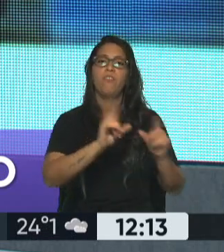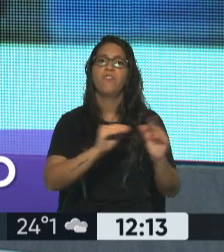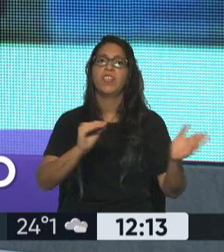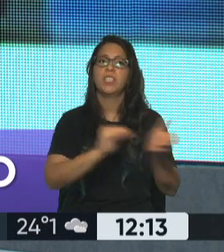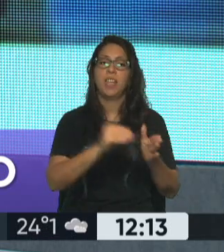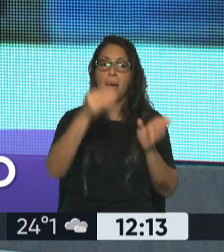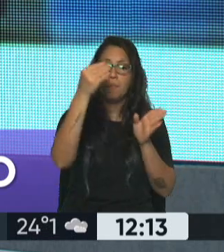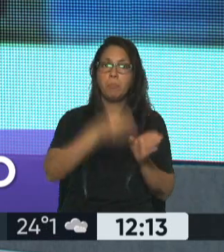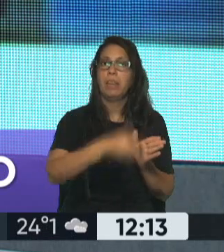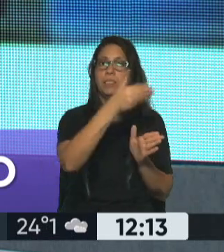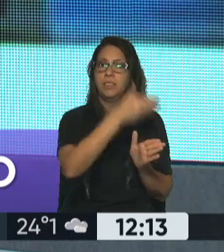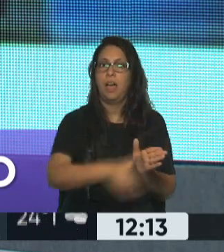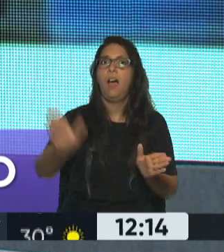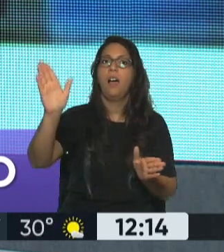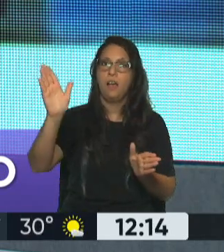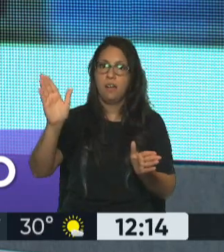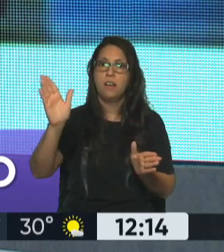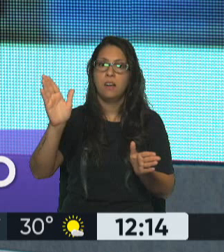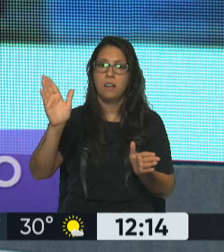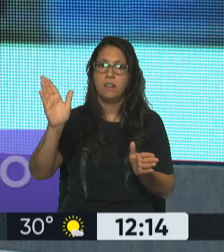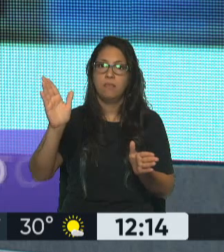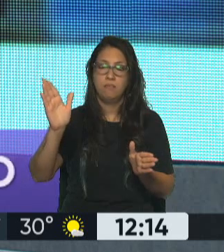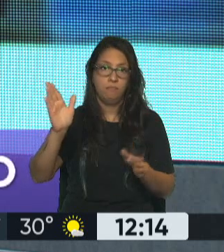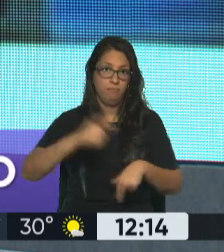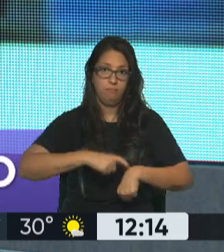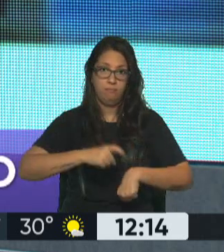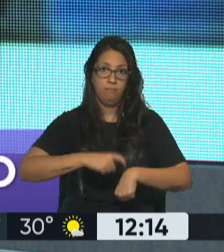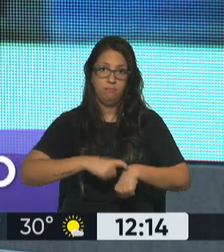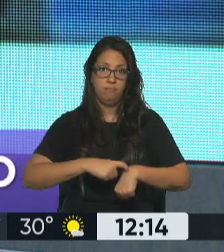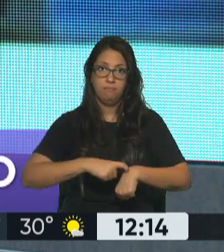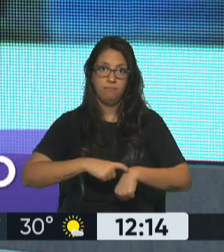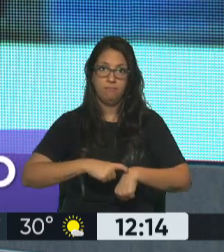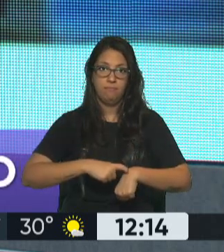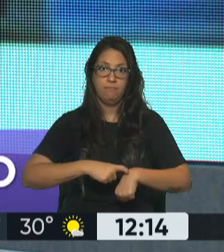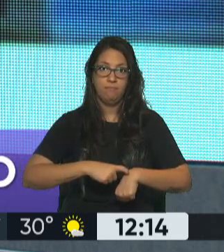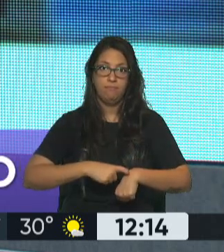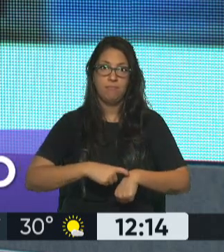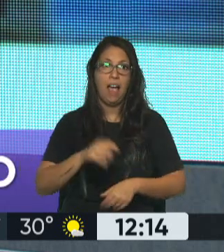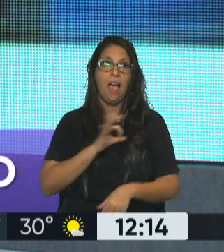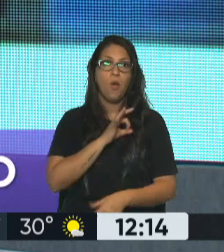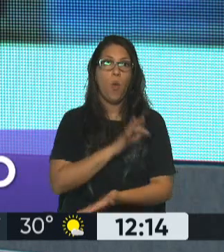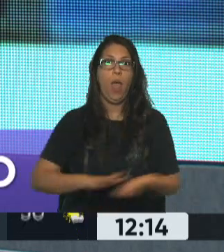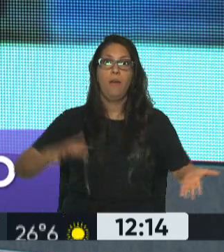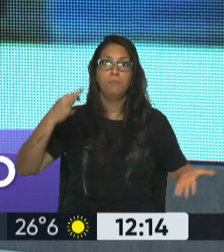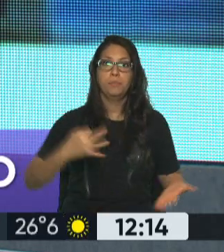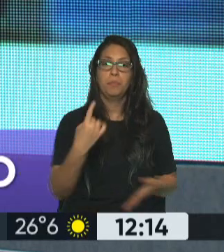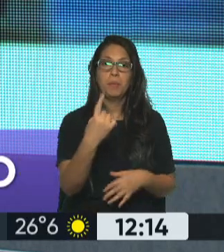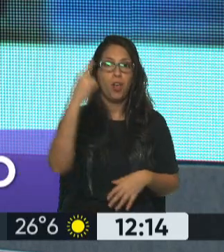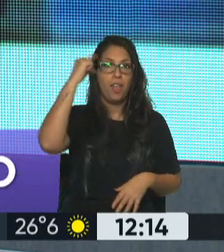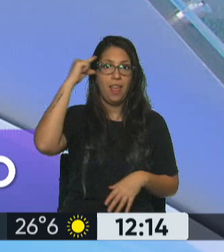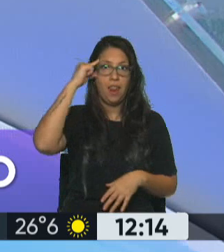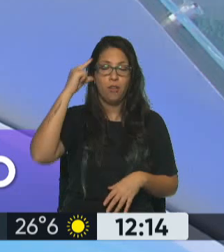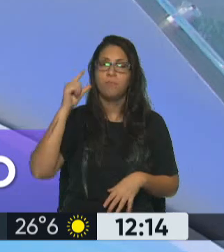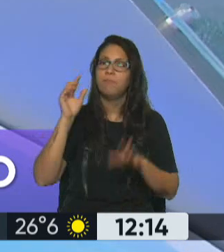va a comenzar y comienza con las primeras horas, con la primera hora del nuevo año, el primero de enero. Sí, vos sabés que en el tema de